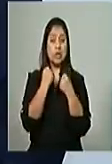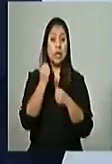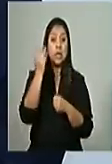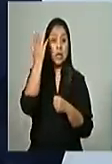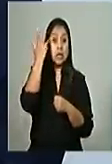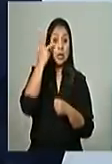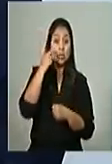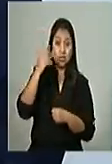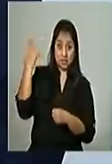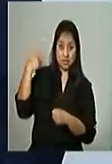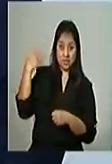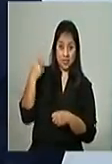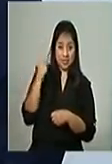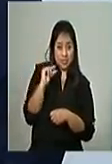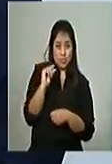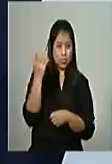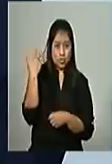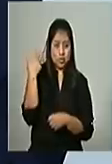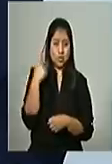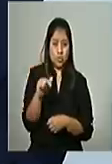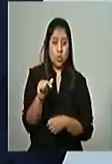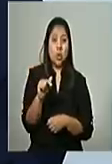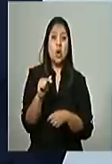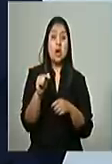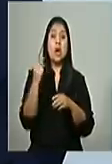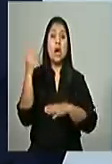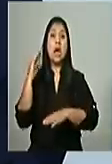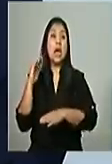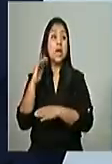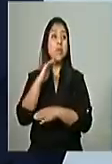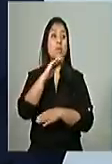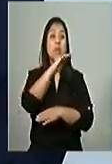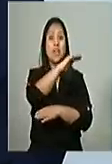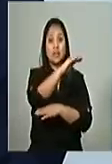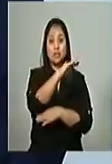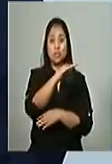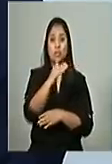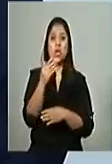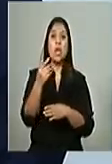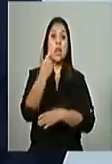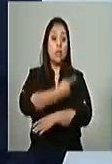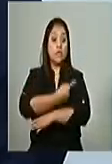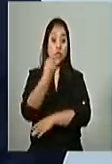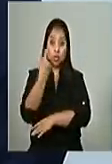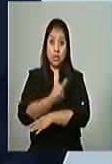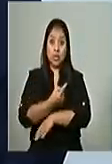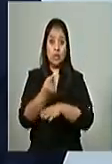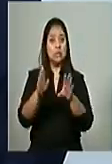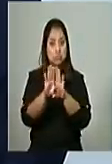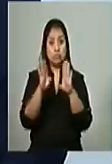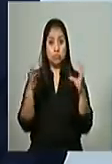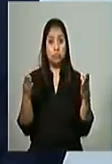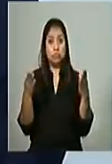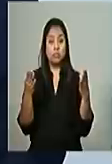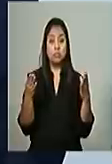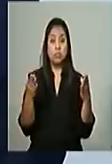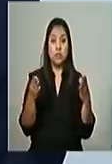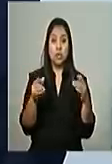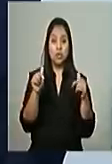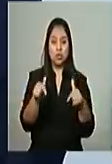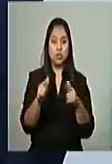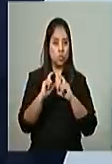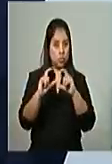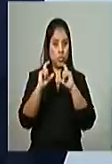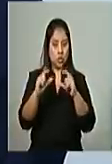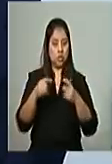y nuestras fronteras se abrieron. La preservación de la salud unida a la